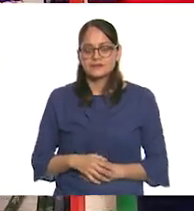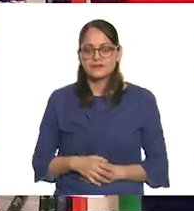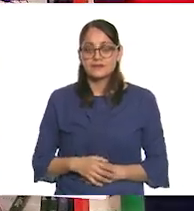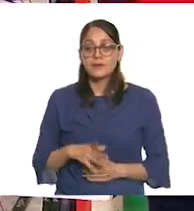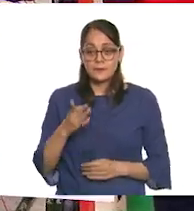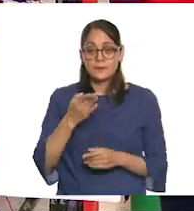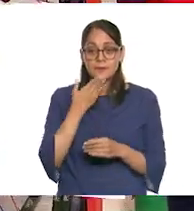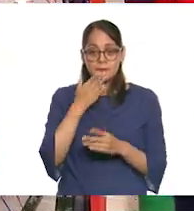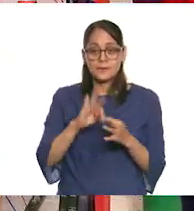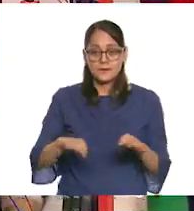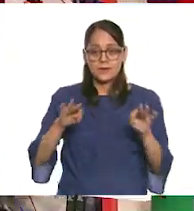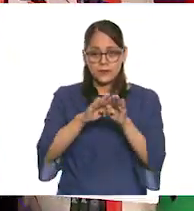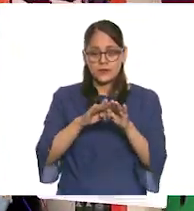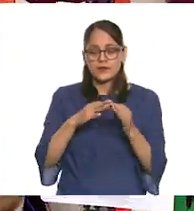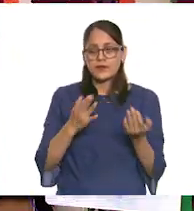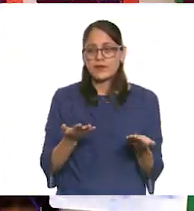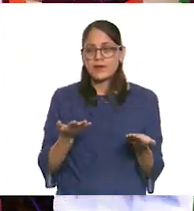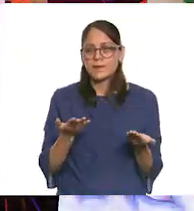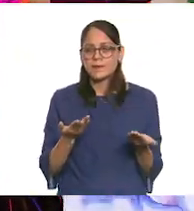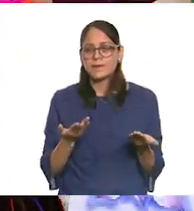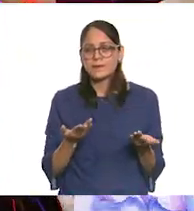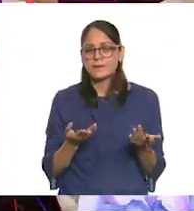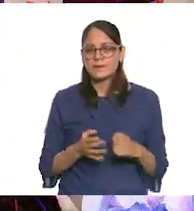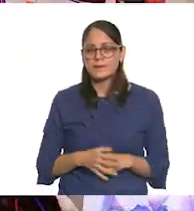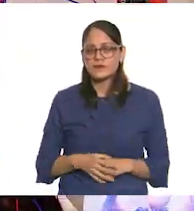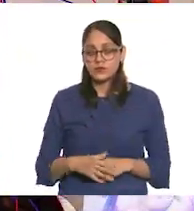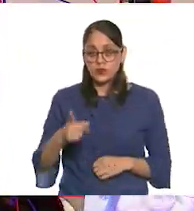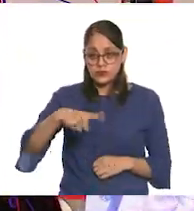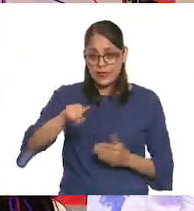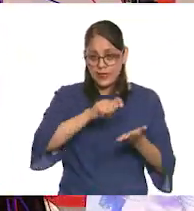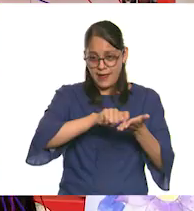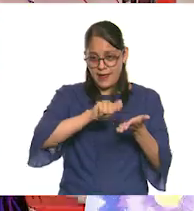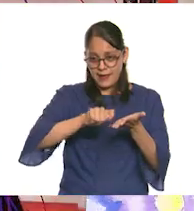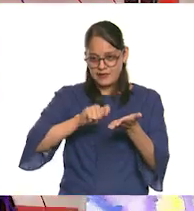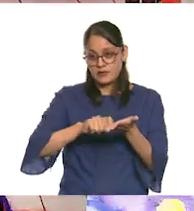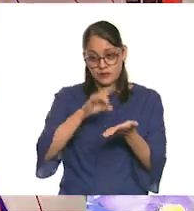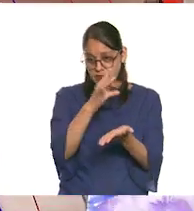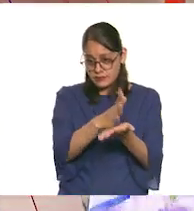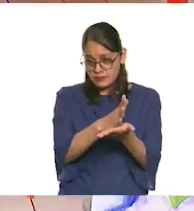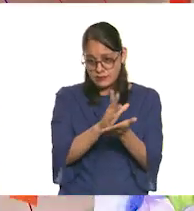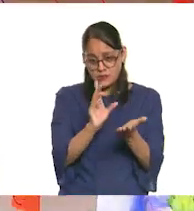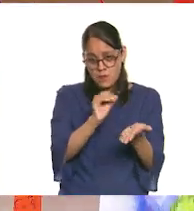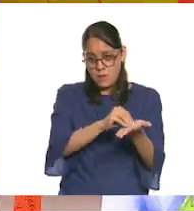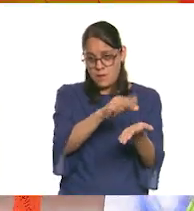Bien importante que no nada más se lo escriban niñas y niños, sino que se los digan.